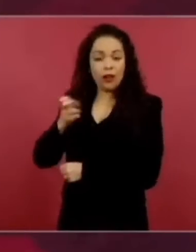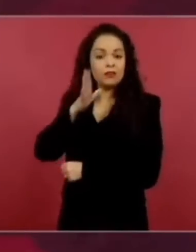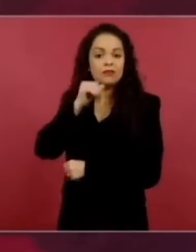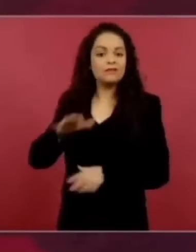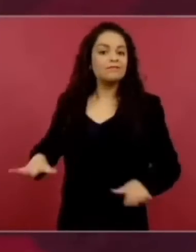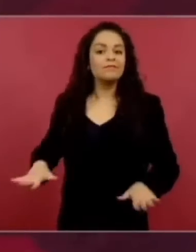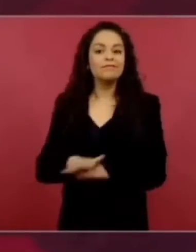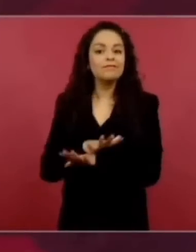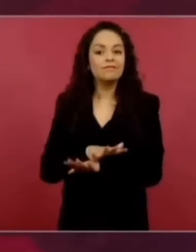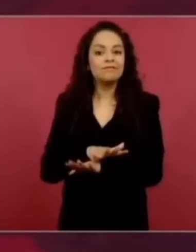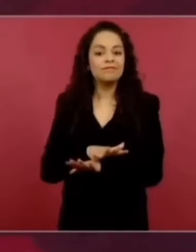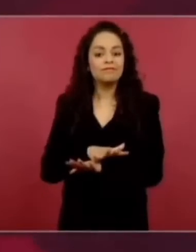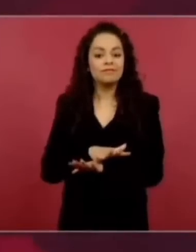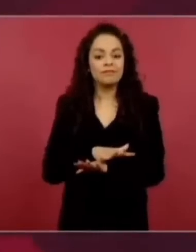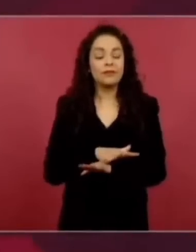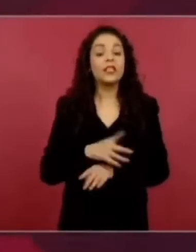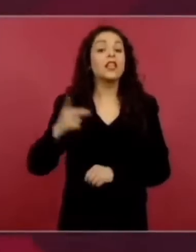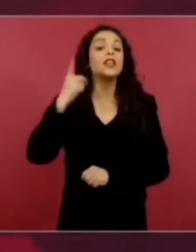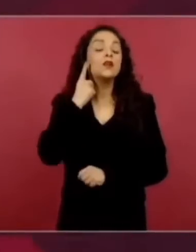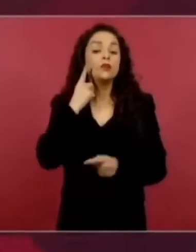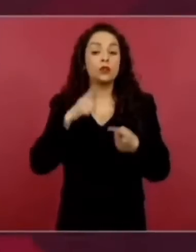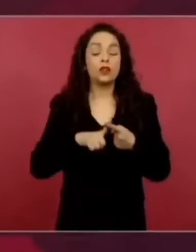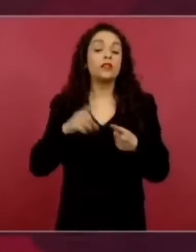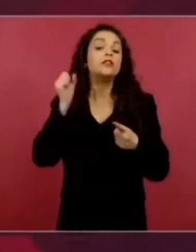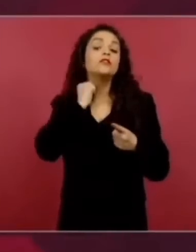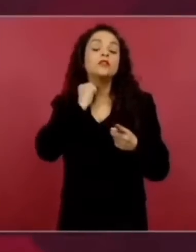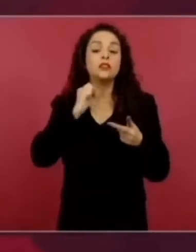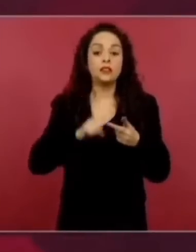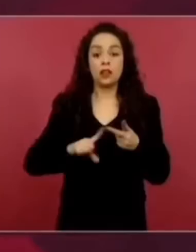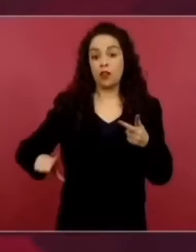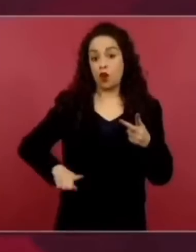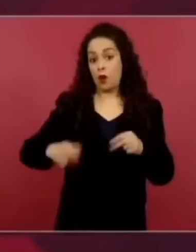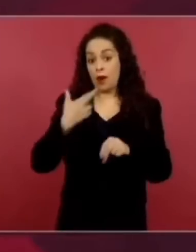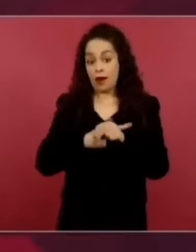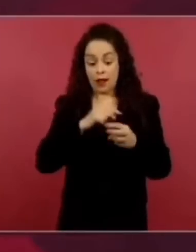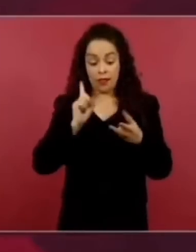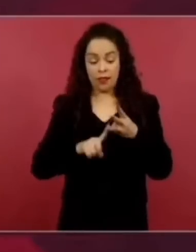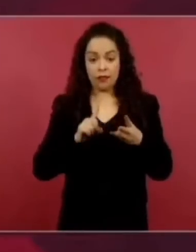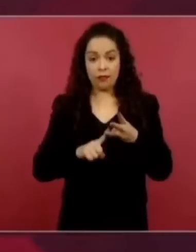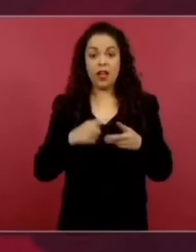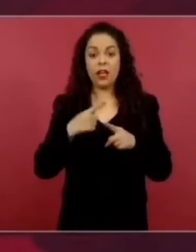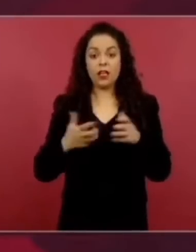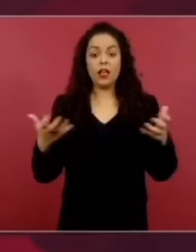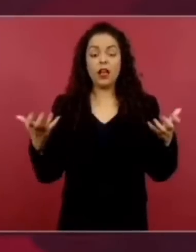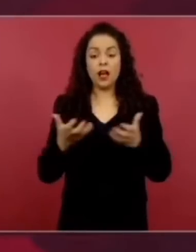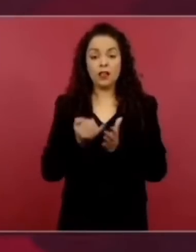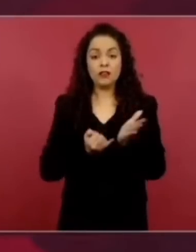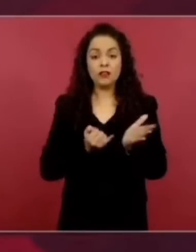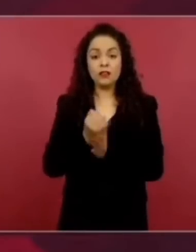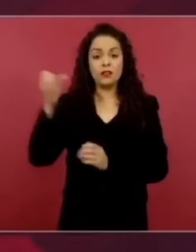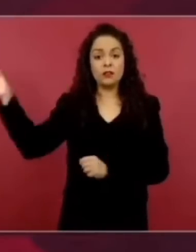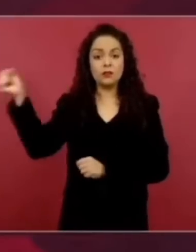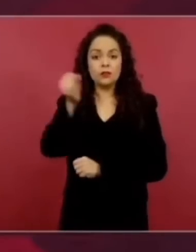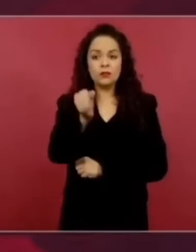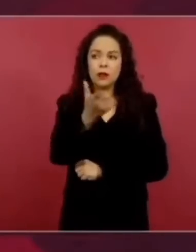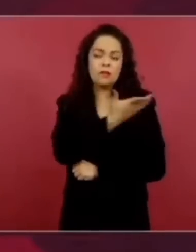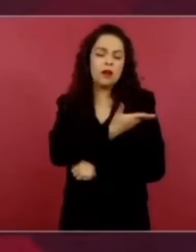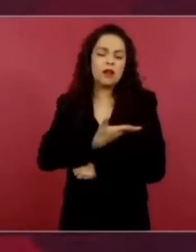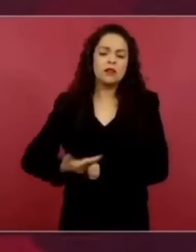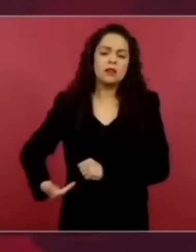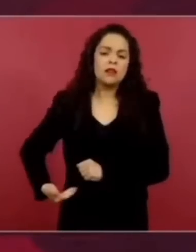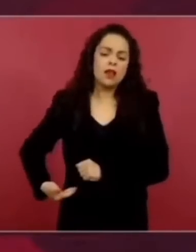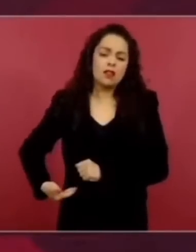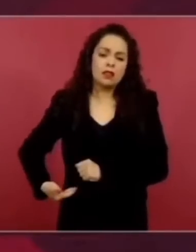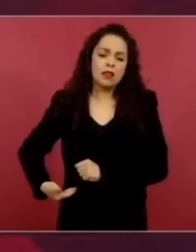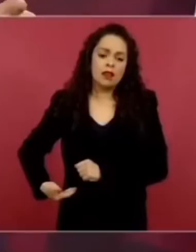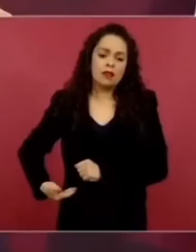a los senadores y los gobernadores ponían a los presidentes municipales